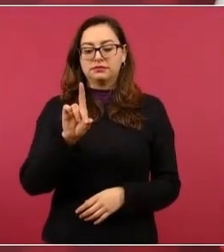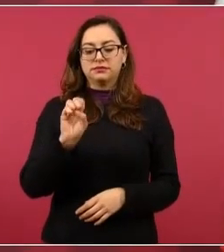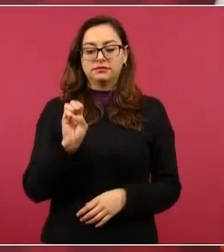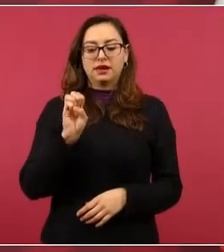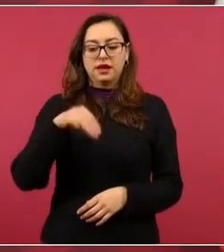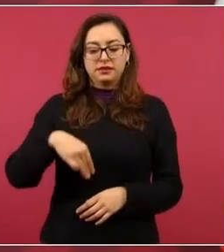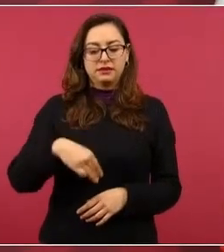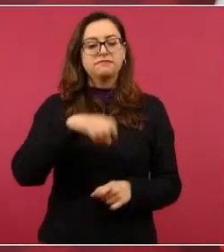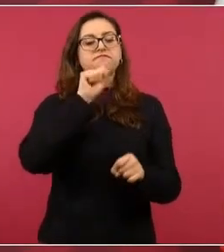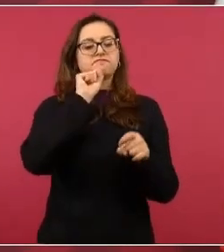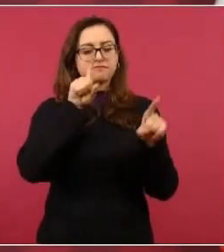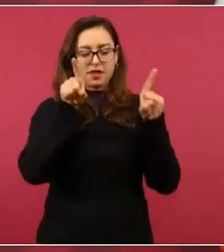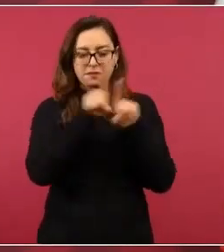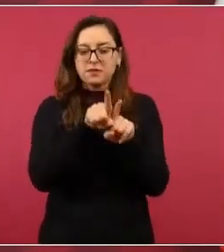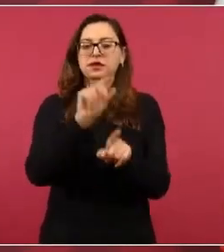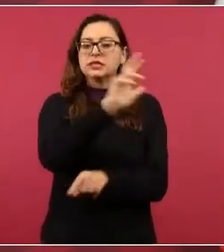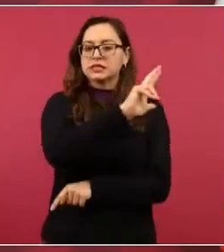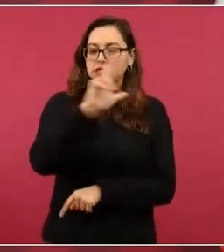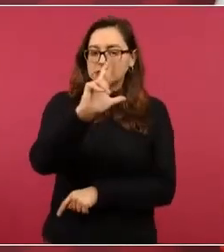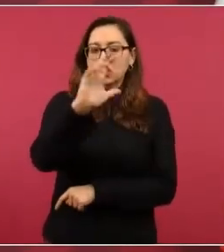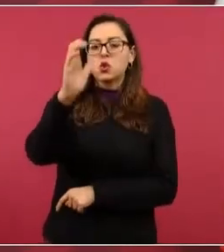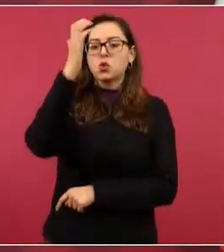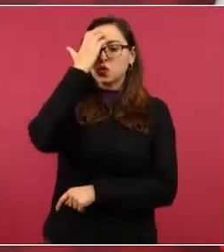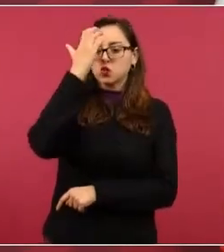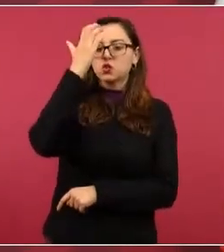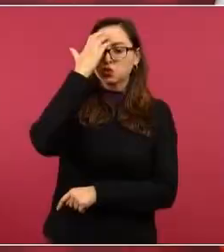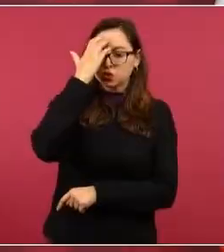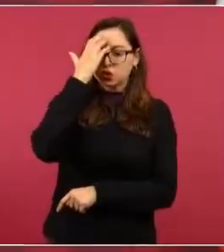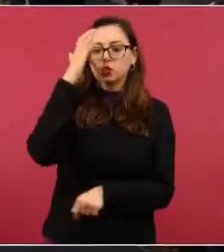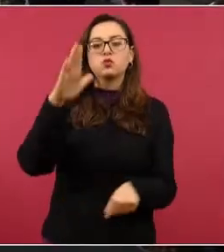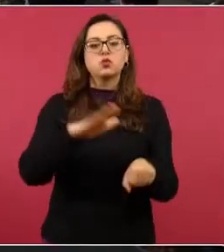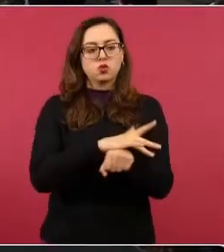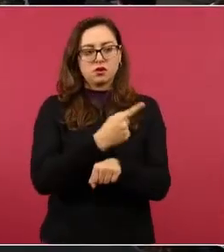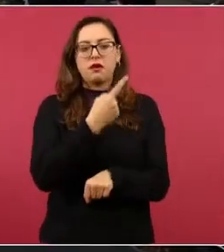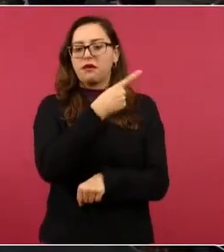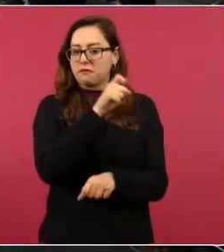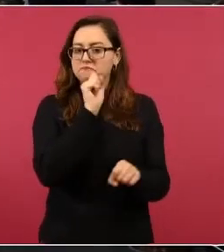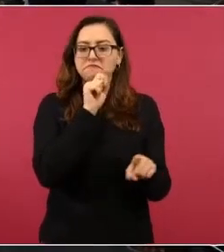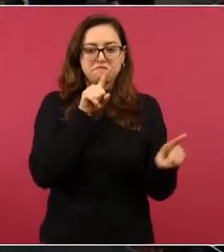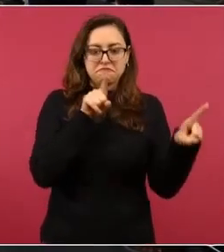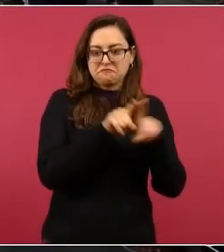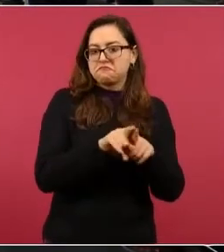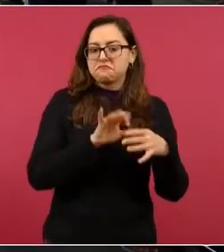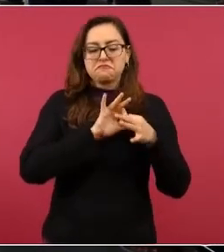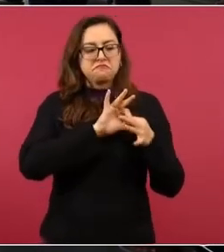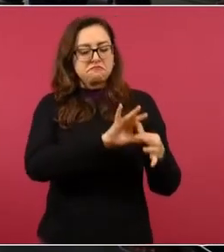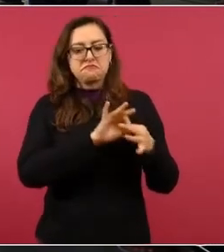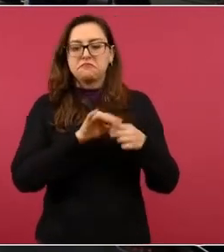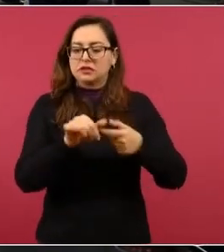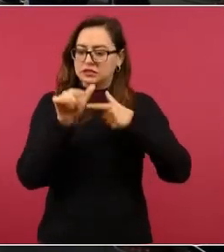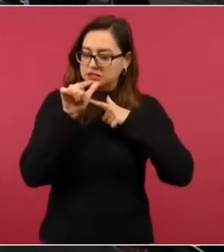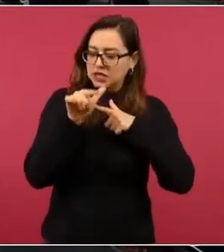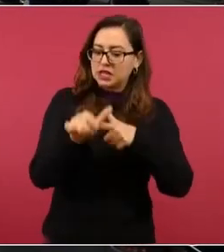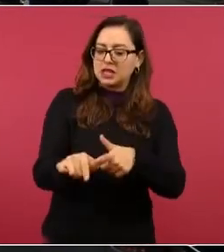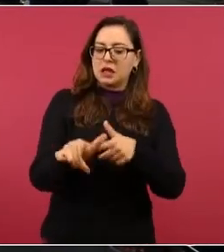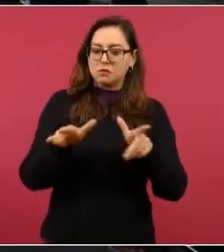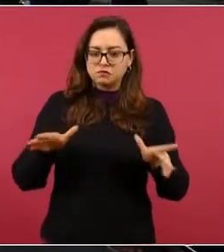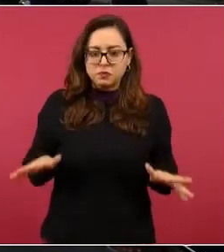porque él también ha impulsado